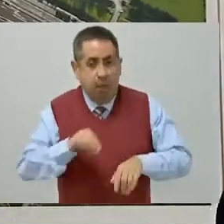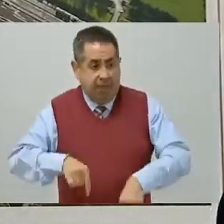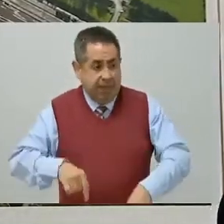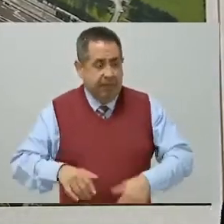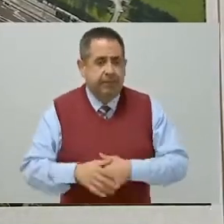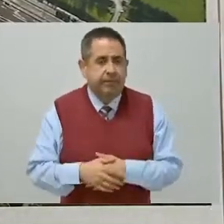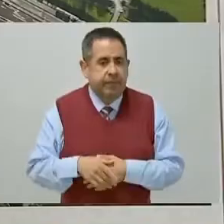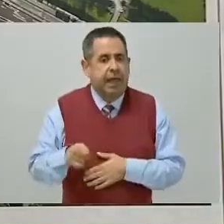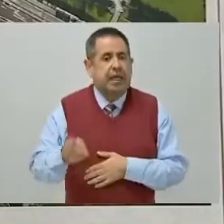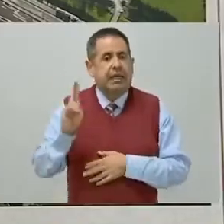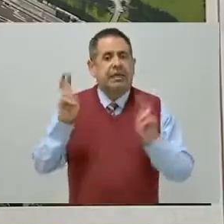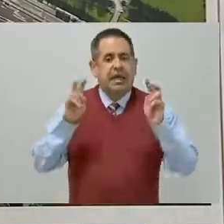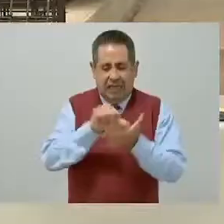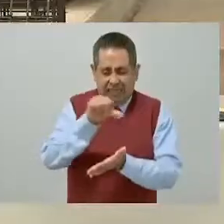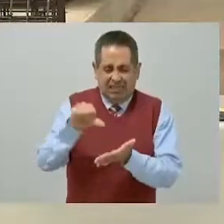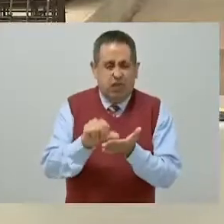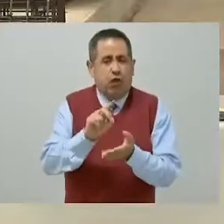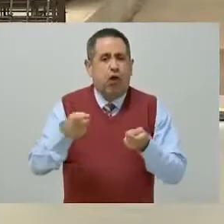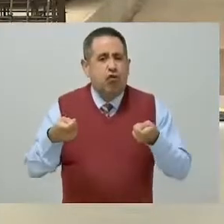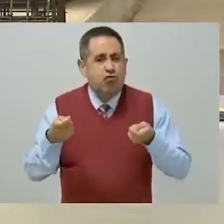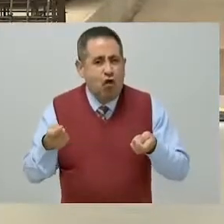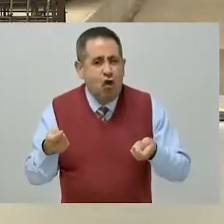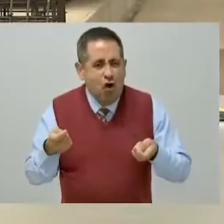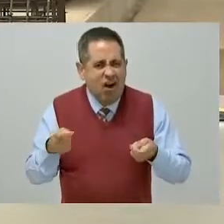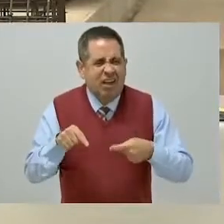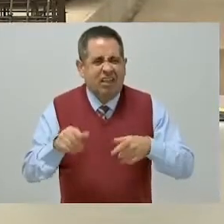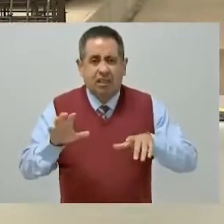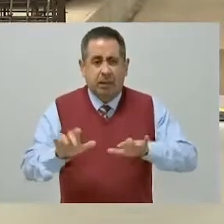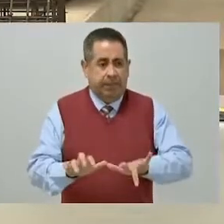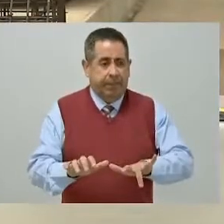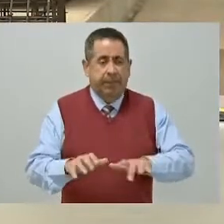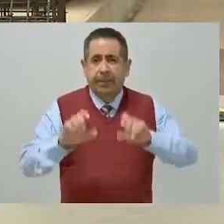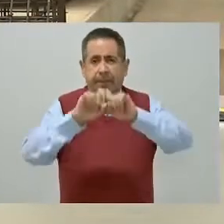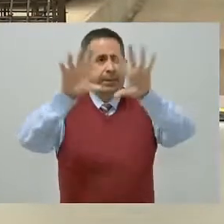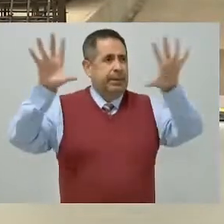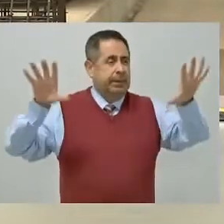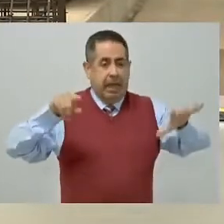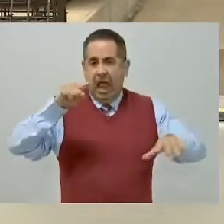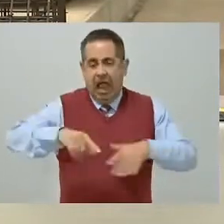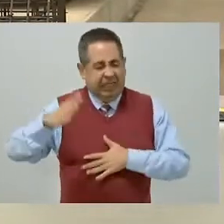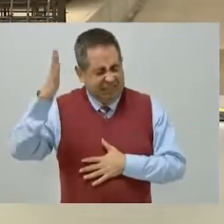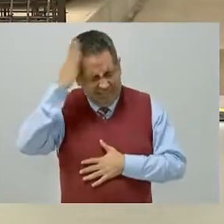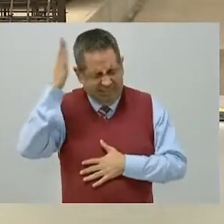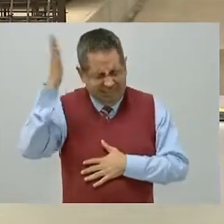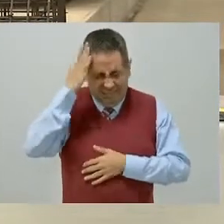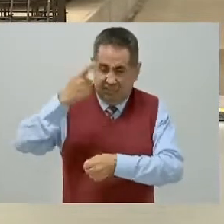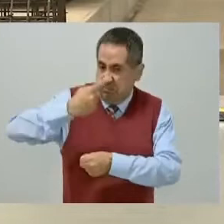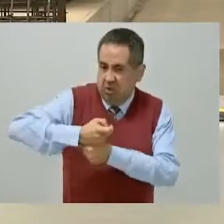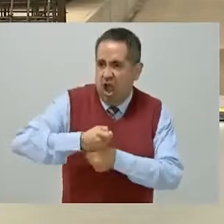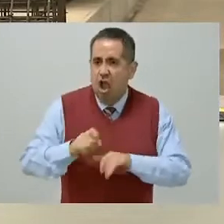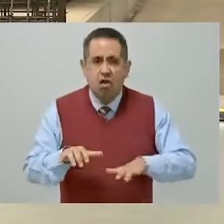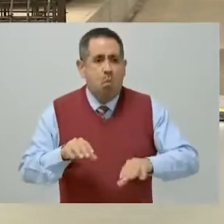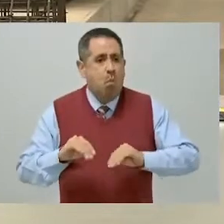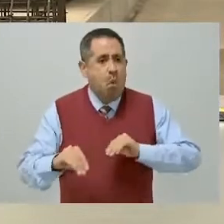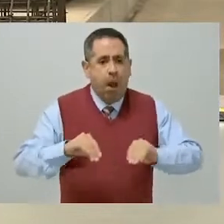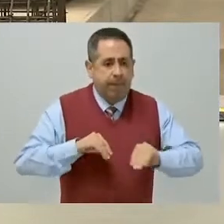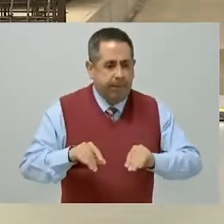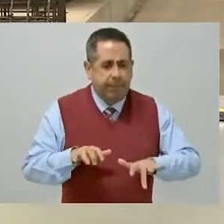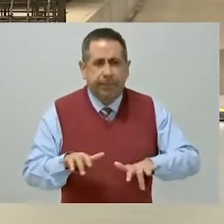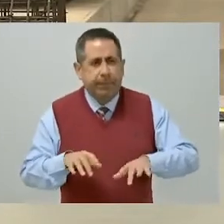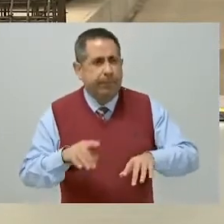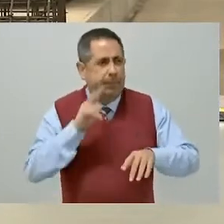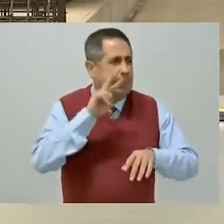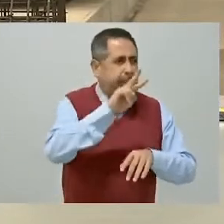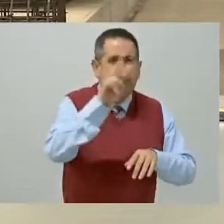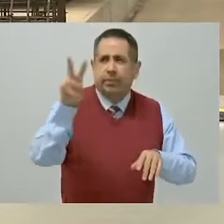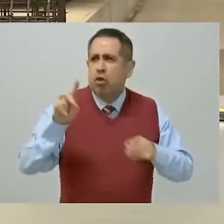centro de control, donde está instalado el corazón del sistema. En áreas